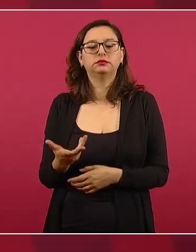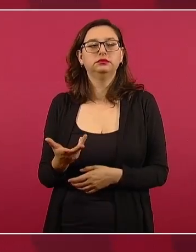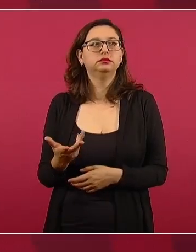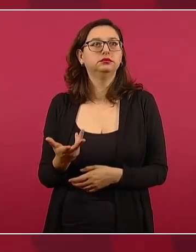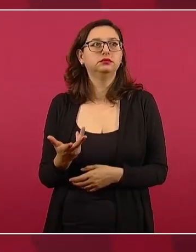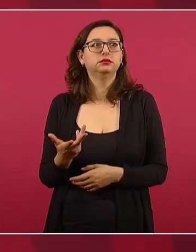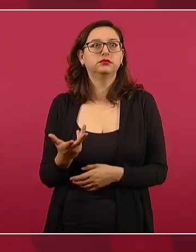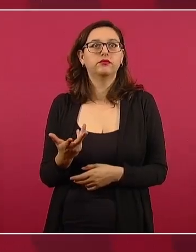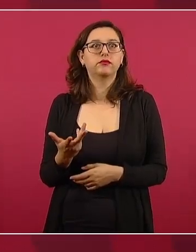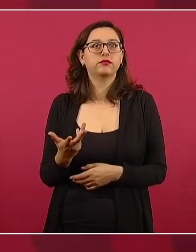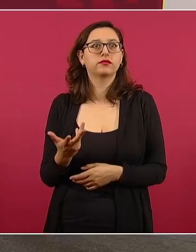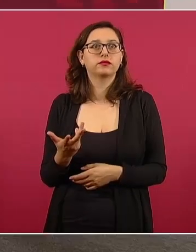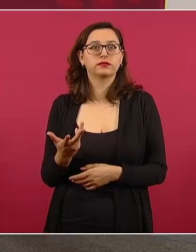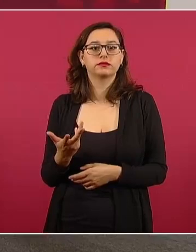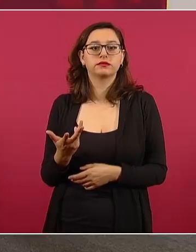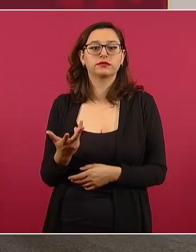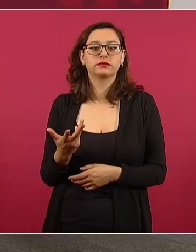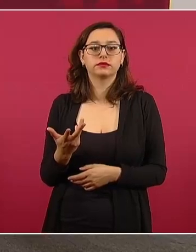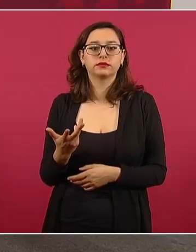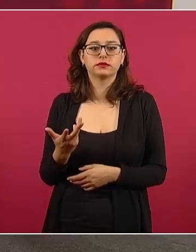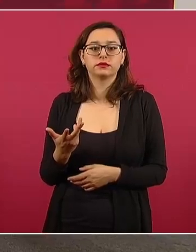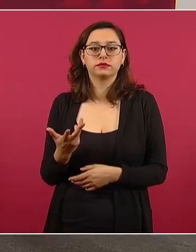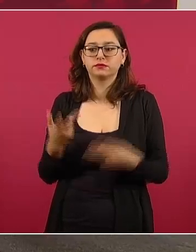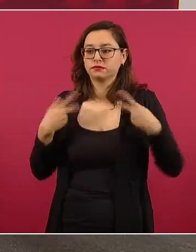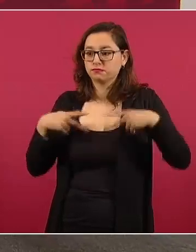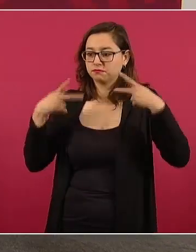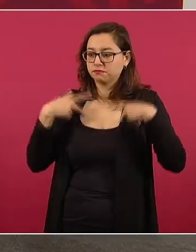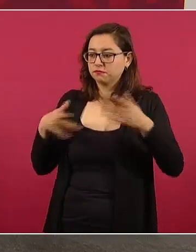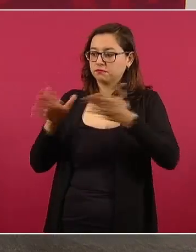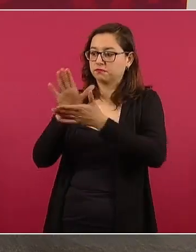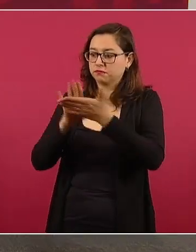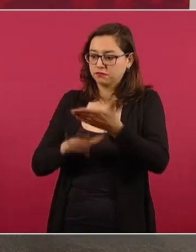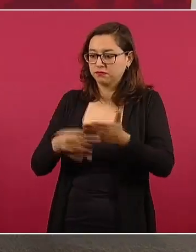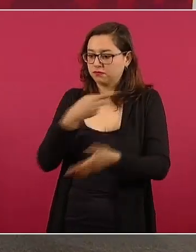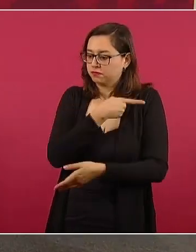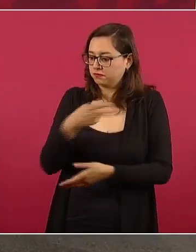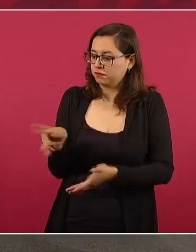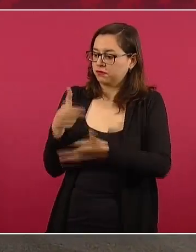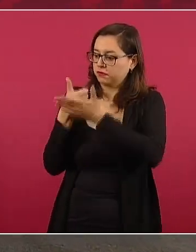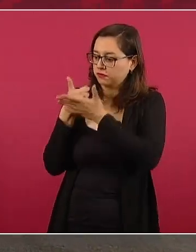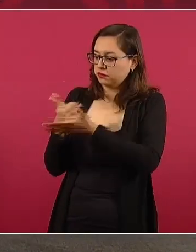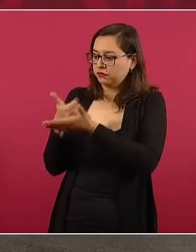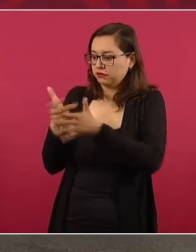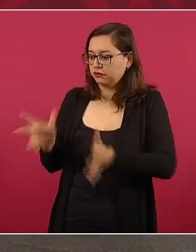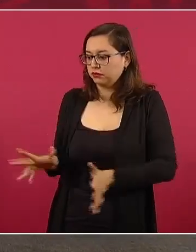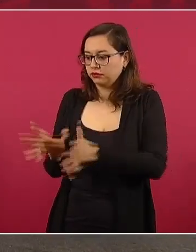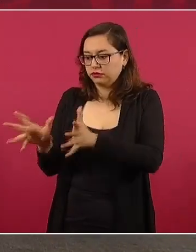significa ayudar a la gente más humilde, a la gente más pobre.